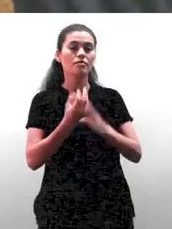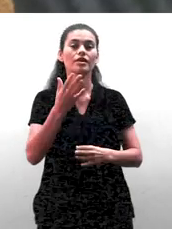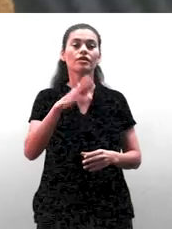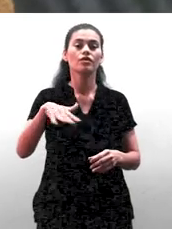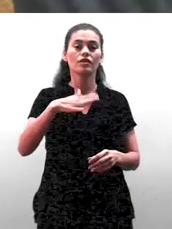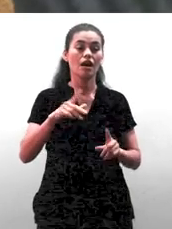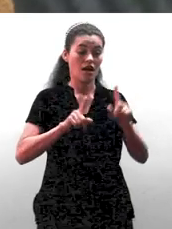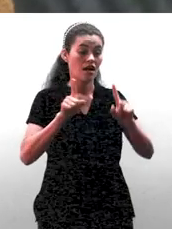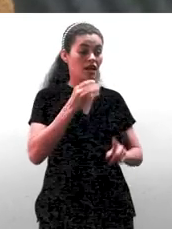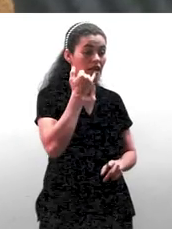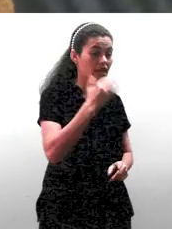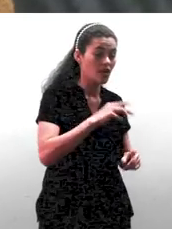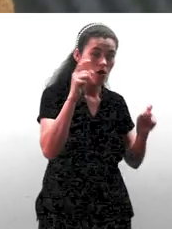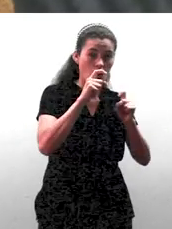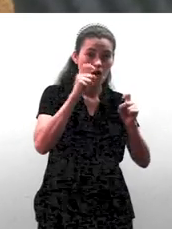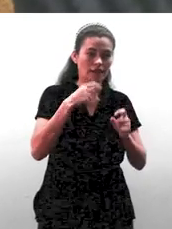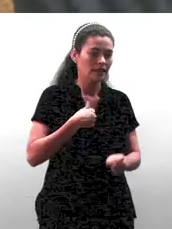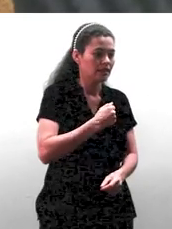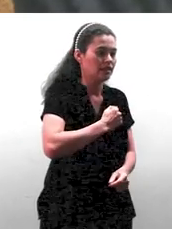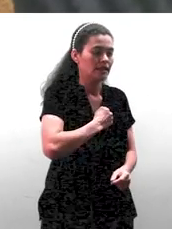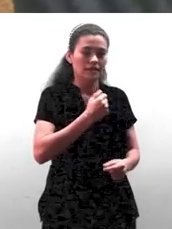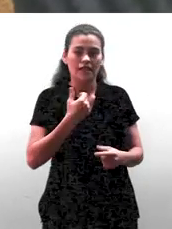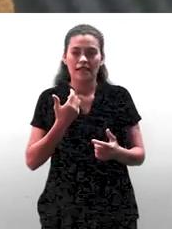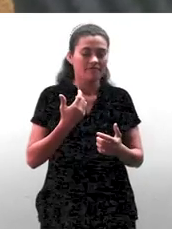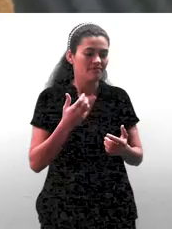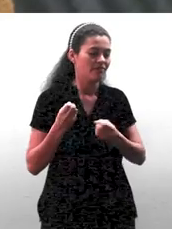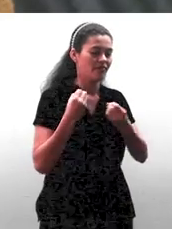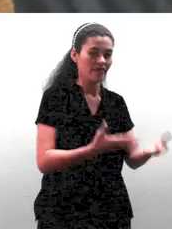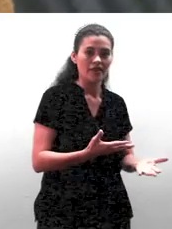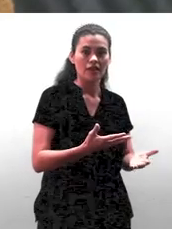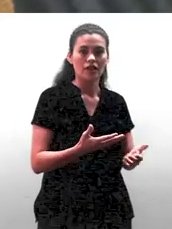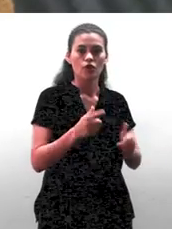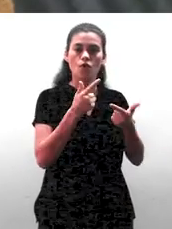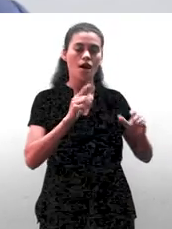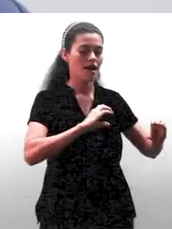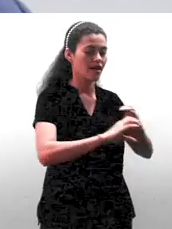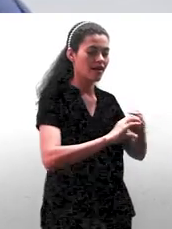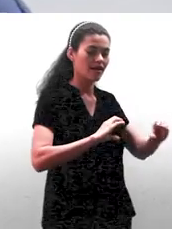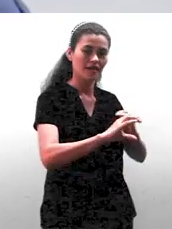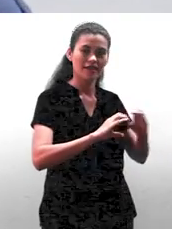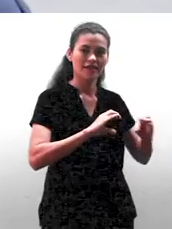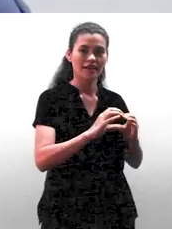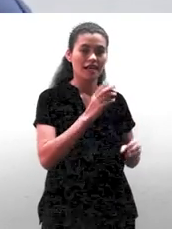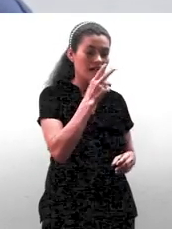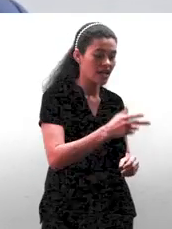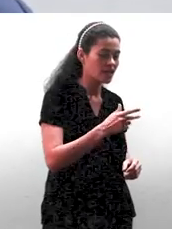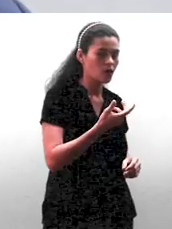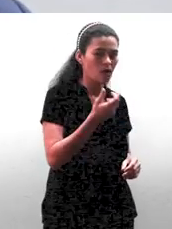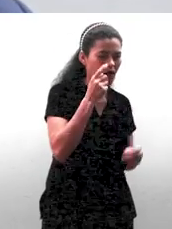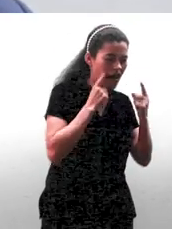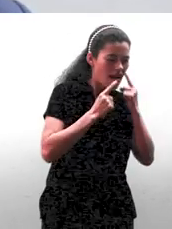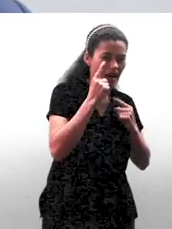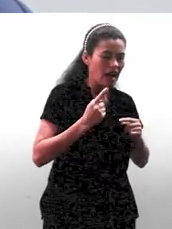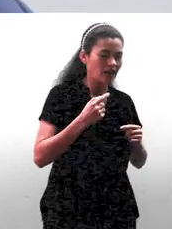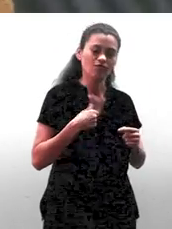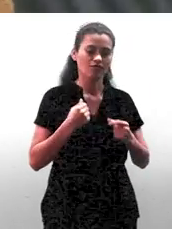antes del primer llanto nos desesperamos también, ¿verdad? Y le damos y no conversamos, ¿verdad? Nadie quiere si su hijo llora, entonces se evita. quiere, ¿verdad?